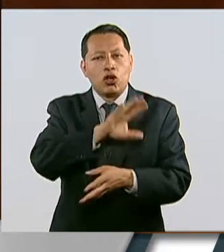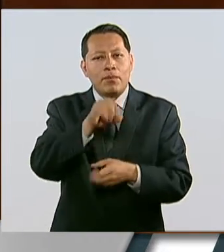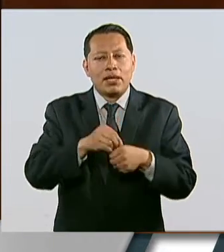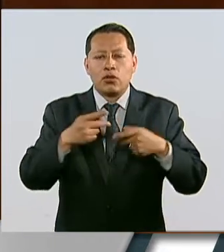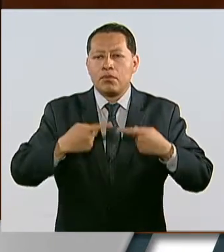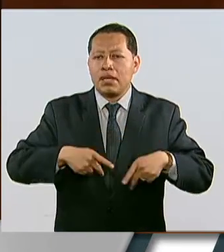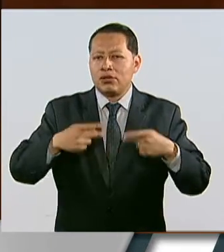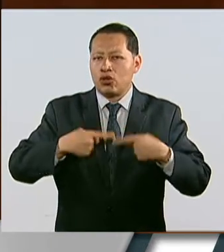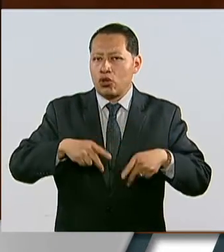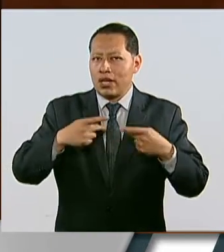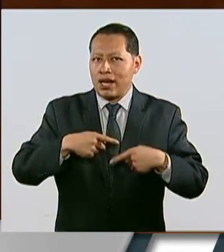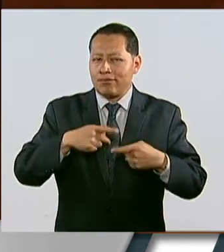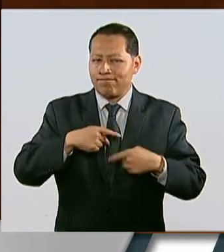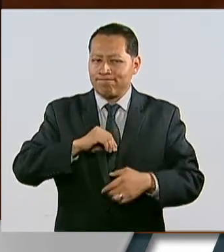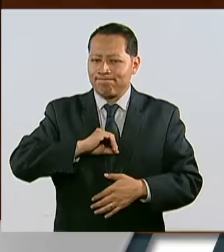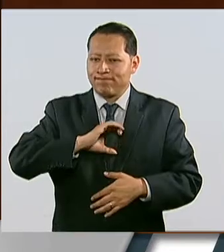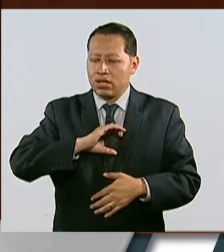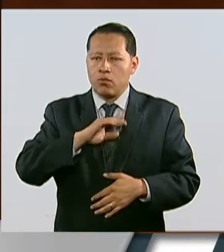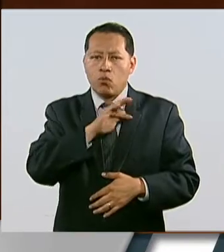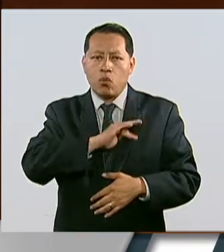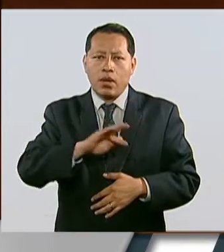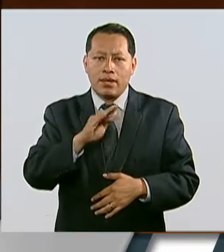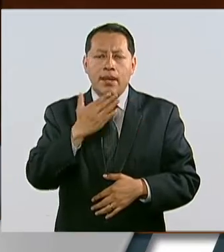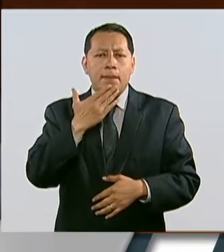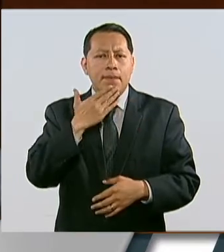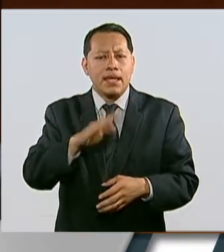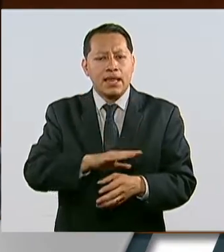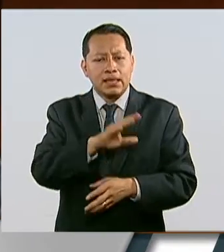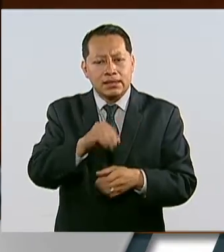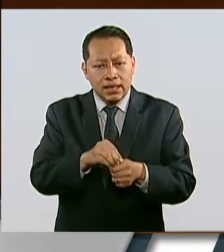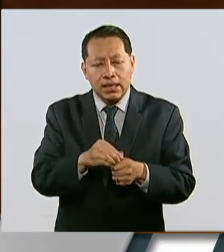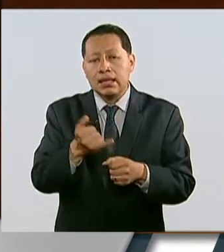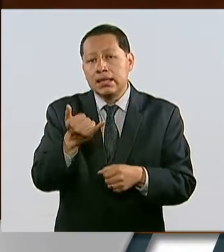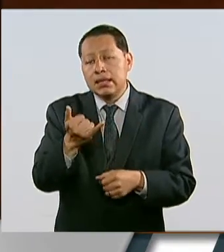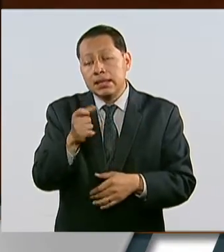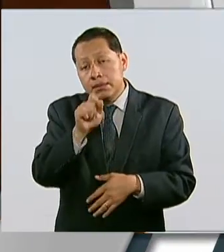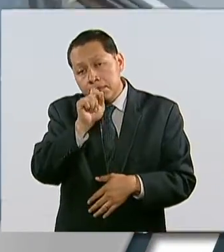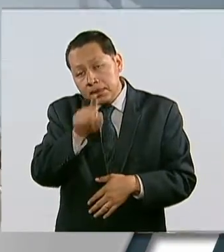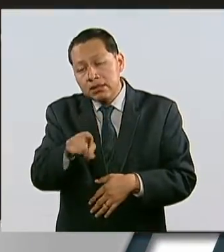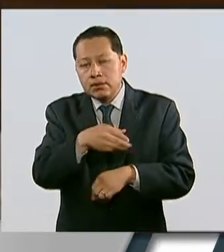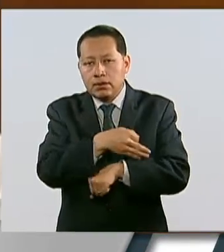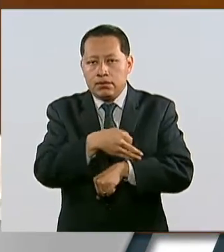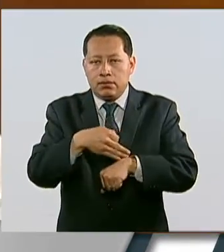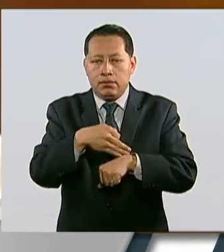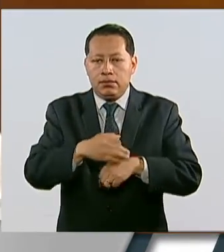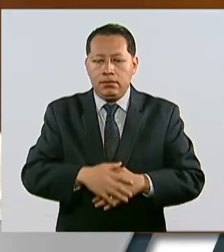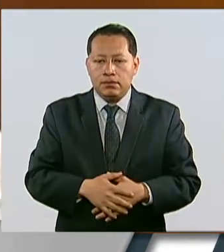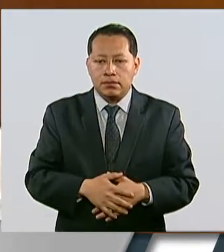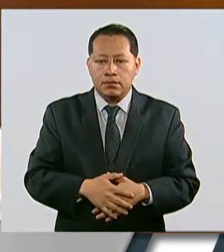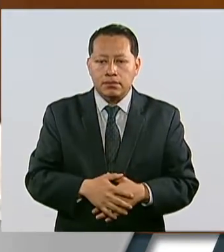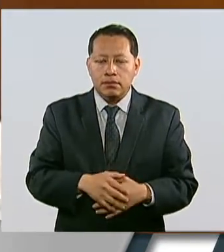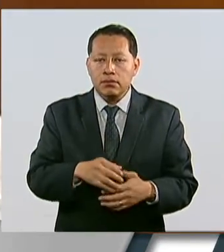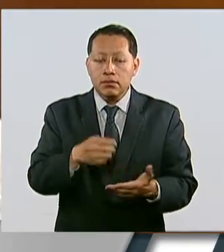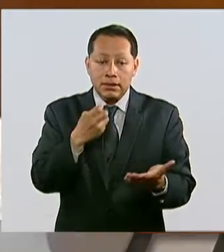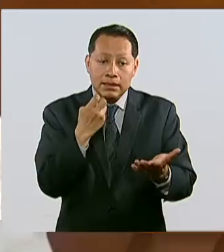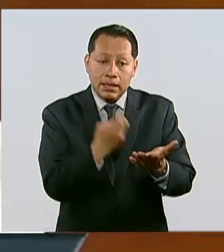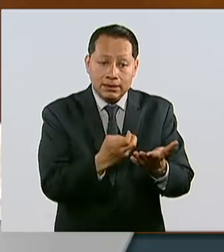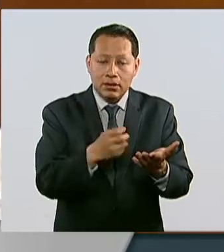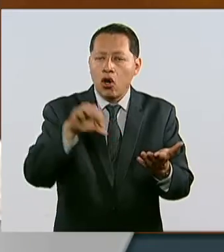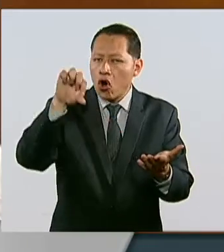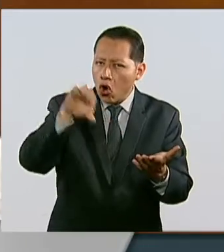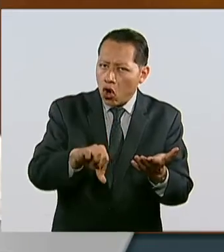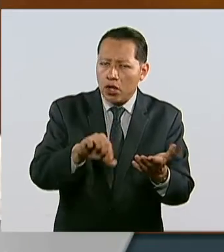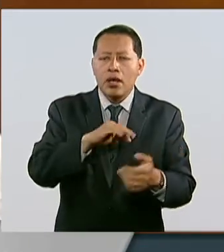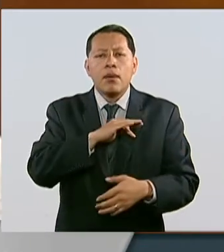personalidad, al bienestar y a la propia familia. Hoy este dictamen tiene que ser el